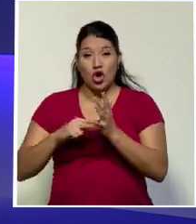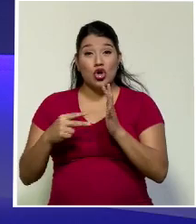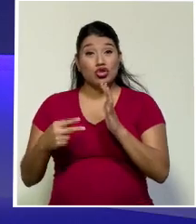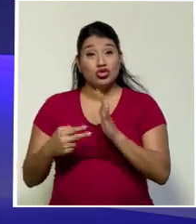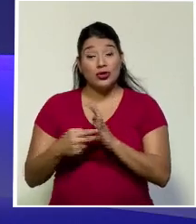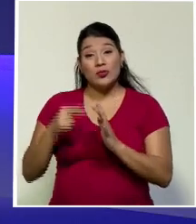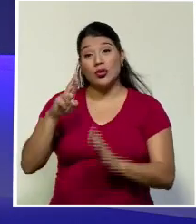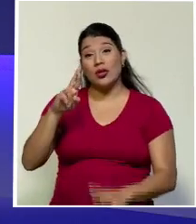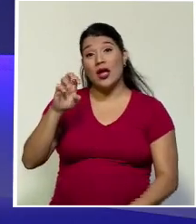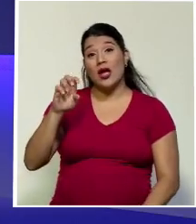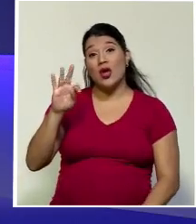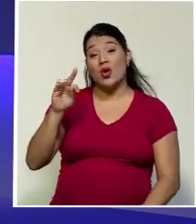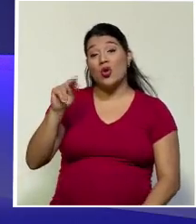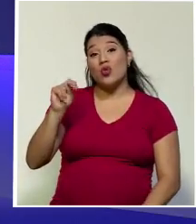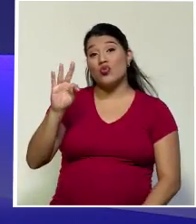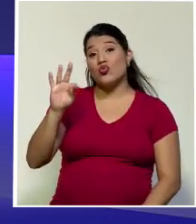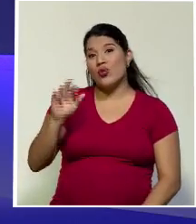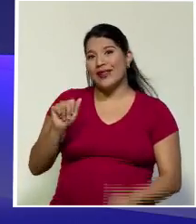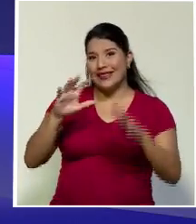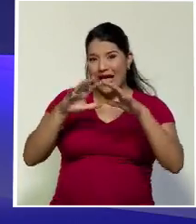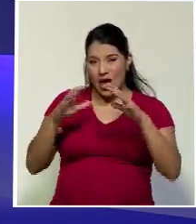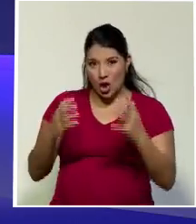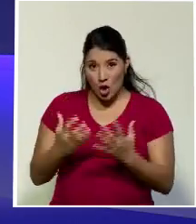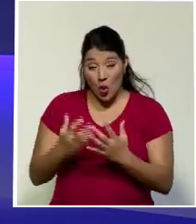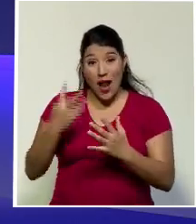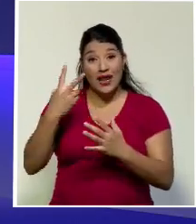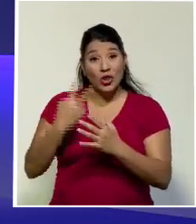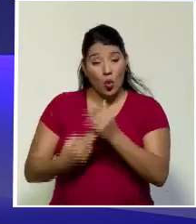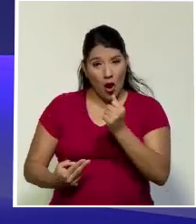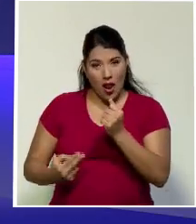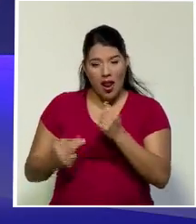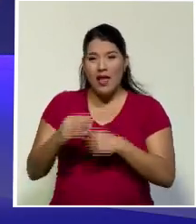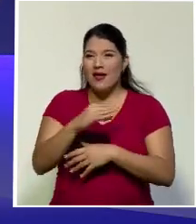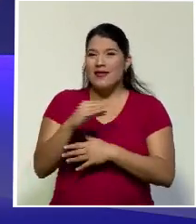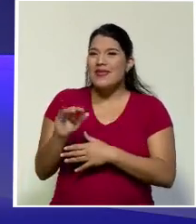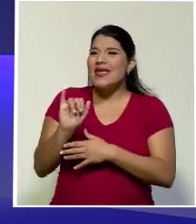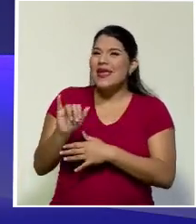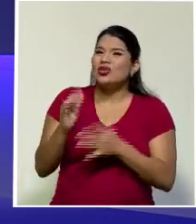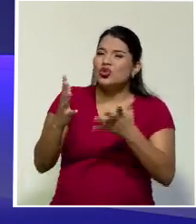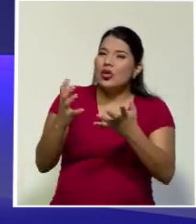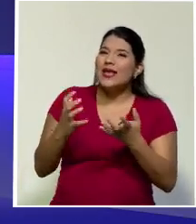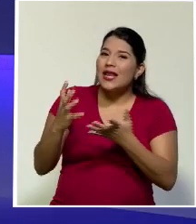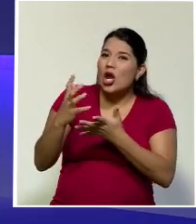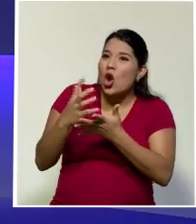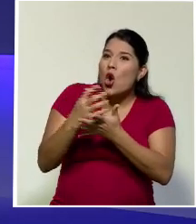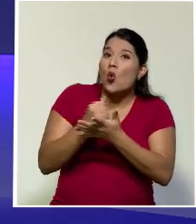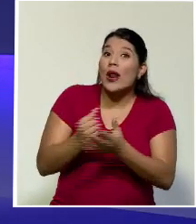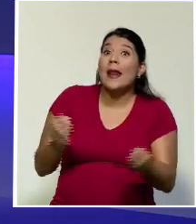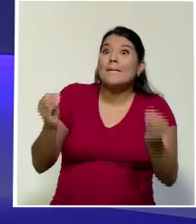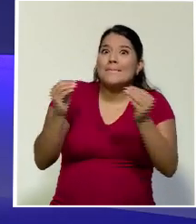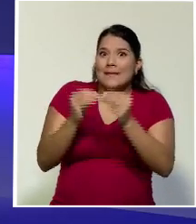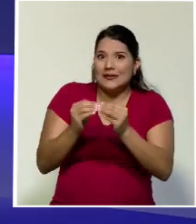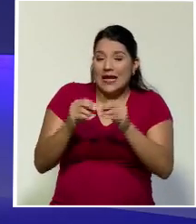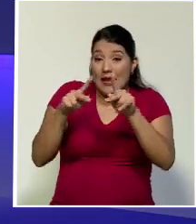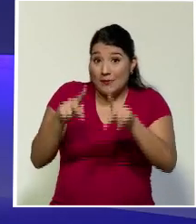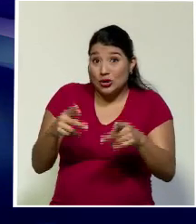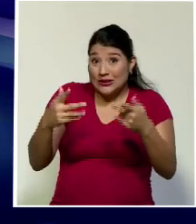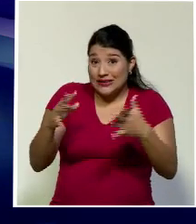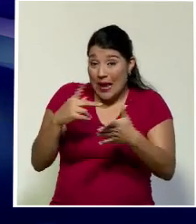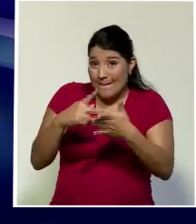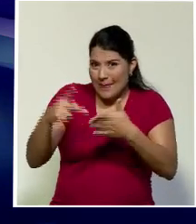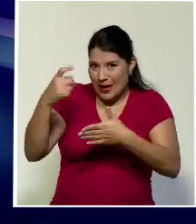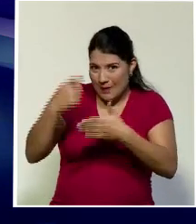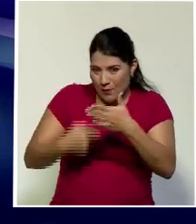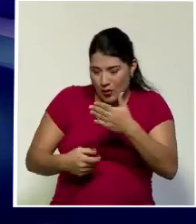algo mucho menos, y que más bien va focalizado a cobrarle más a quienes ya pagamos impuestos. Ahora vamos para ahí. Es